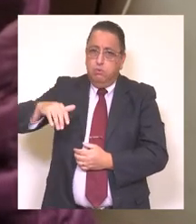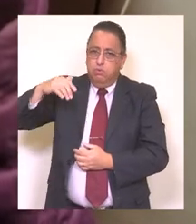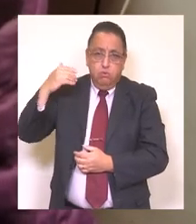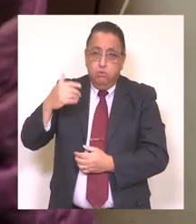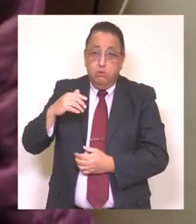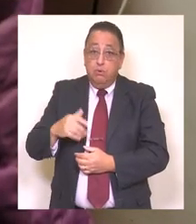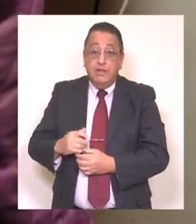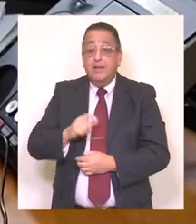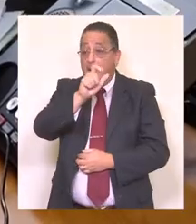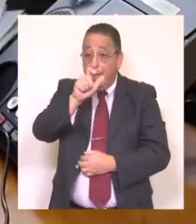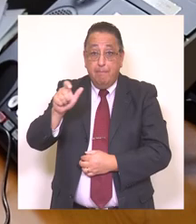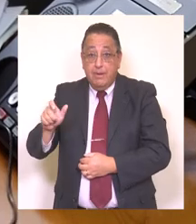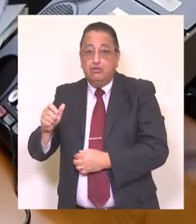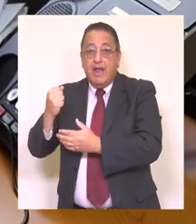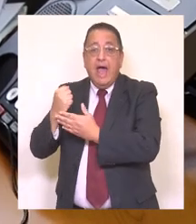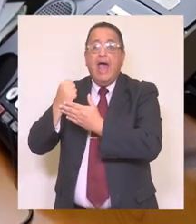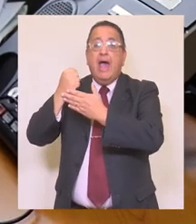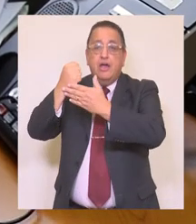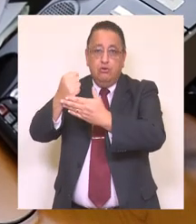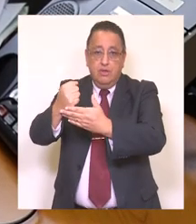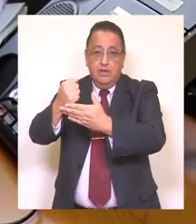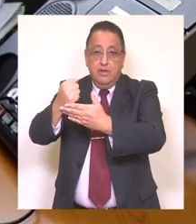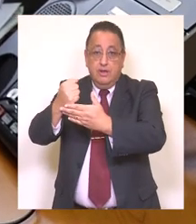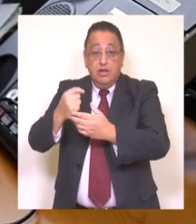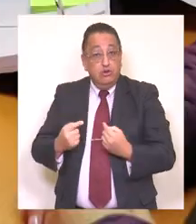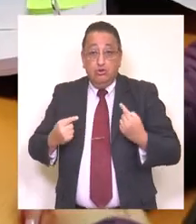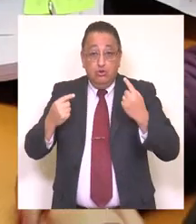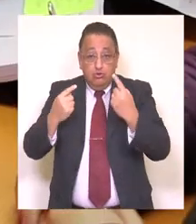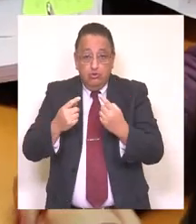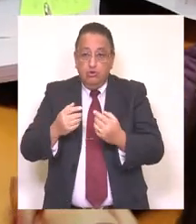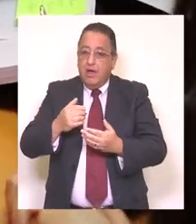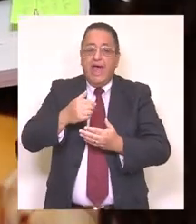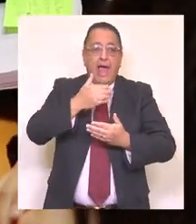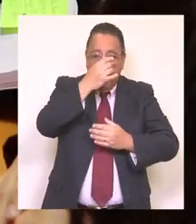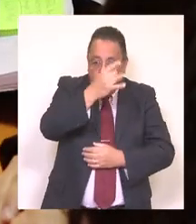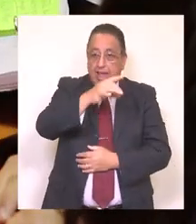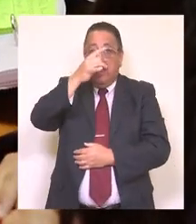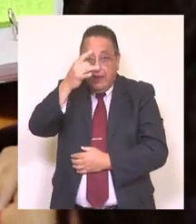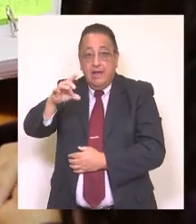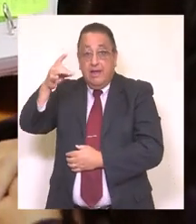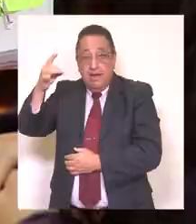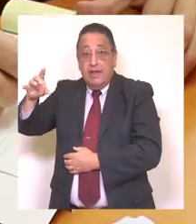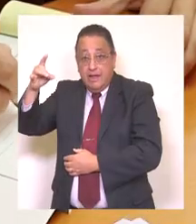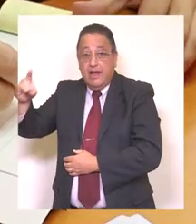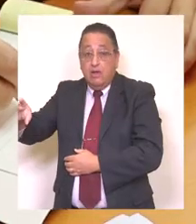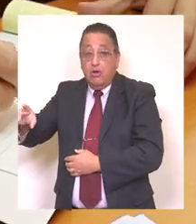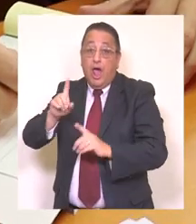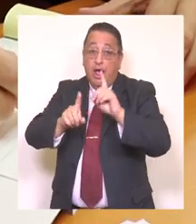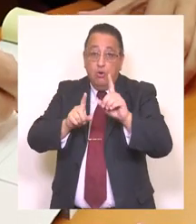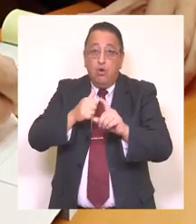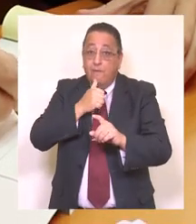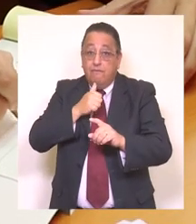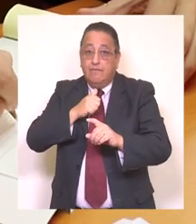asistencia social, a través del cual entregamos ayuda a aquellos grupos más vulnerables